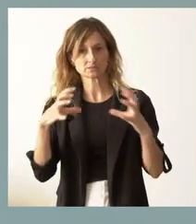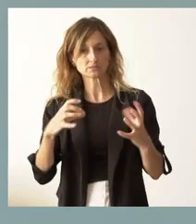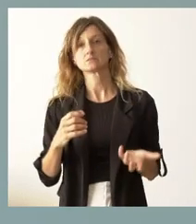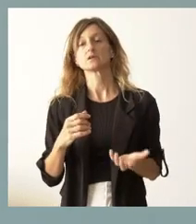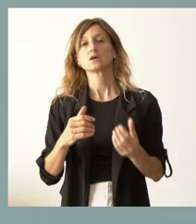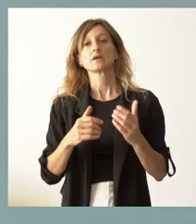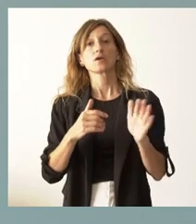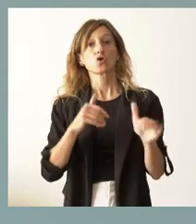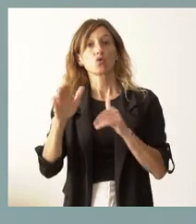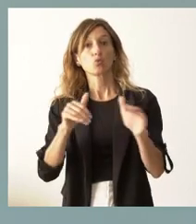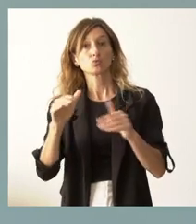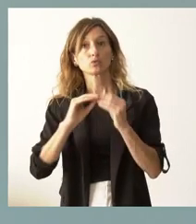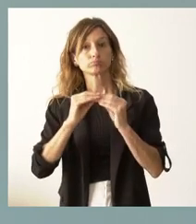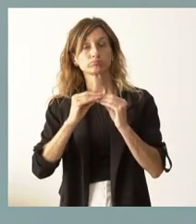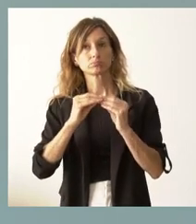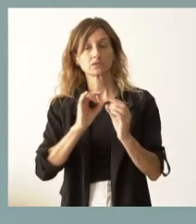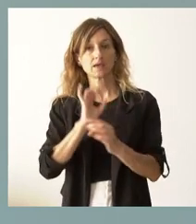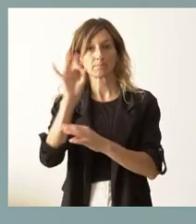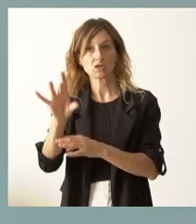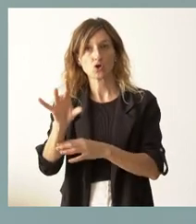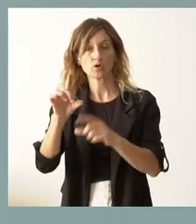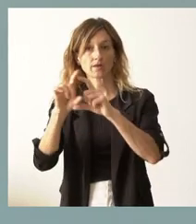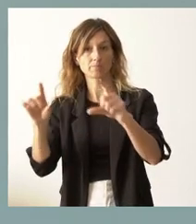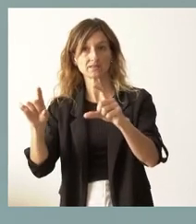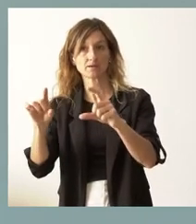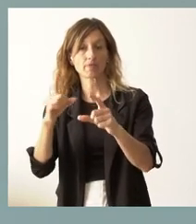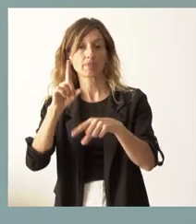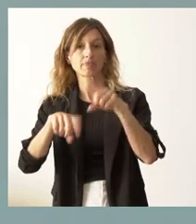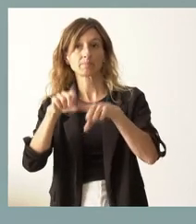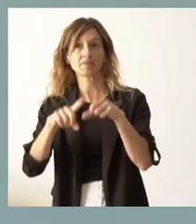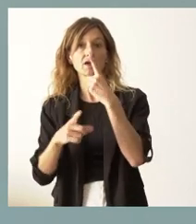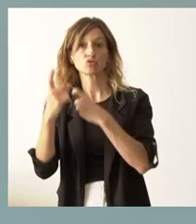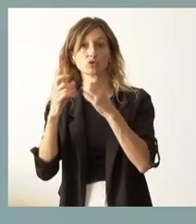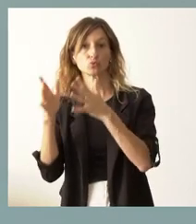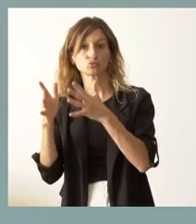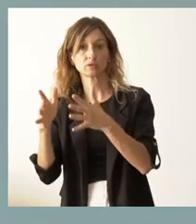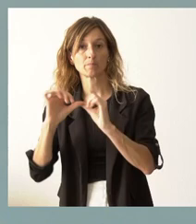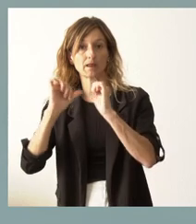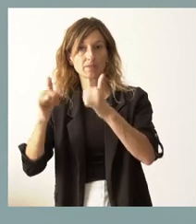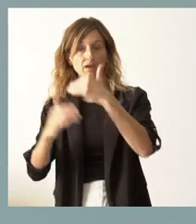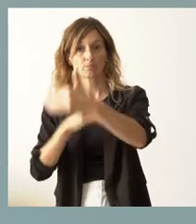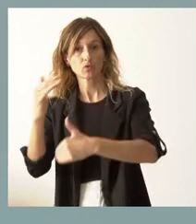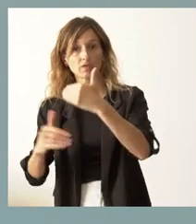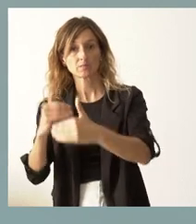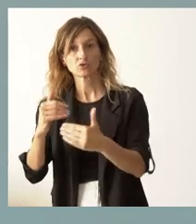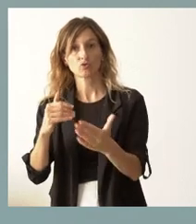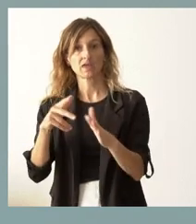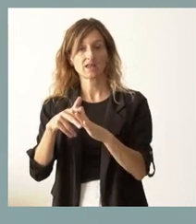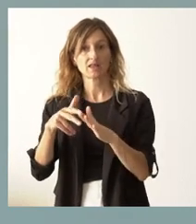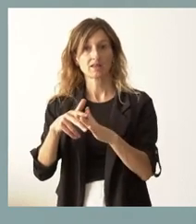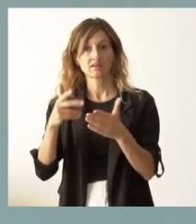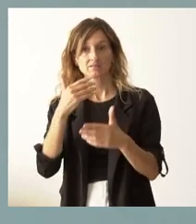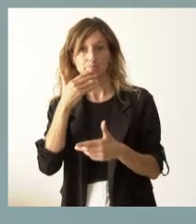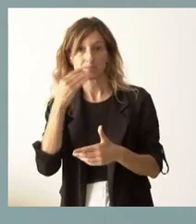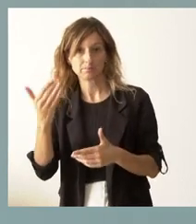inició, se envió al TARCIL, que depende del Consejo Consultivo, para llevar a cabo el procedimiento de licitación y el TARCIL lo